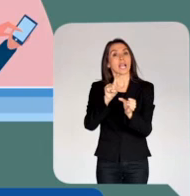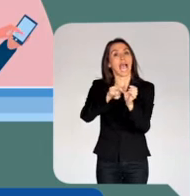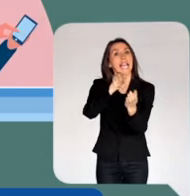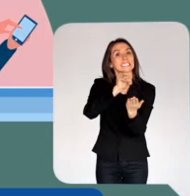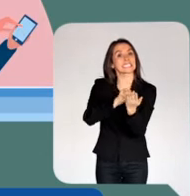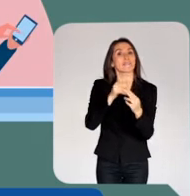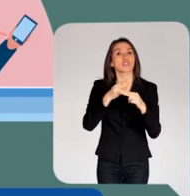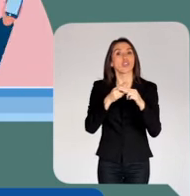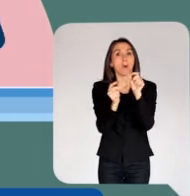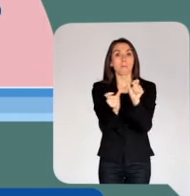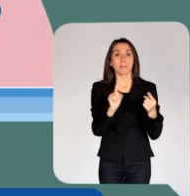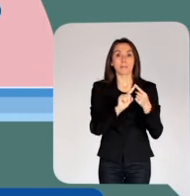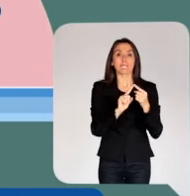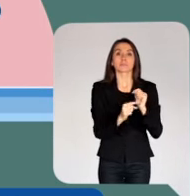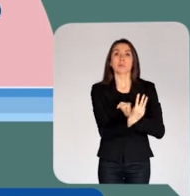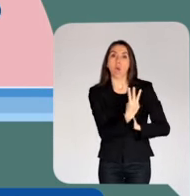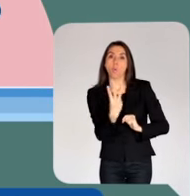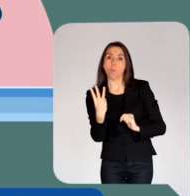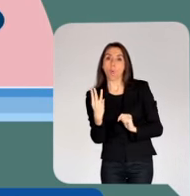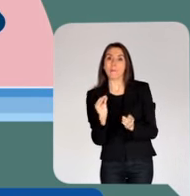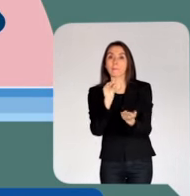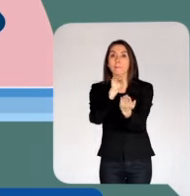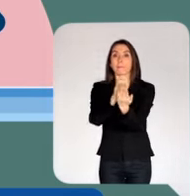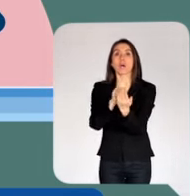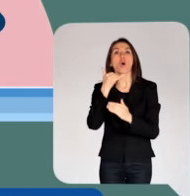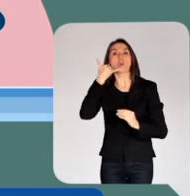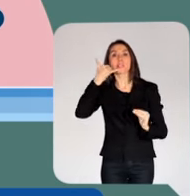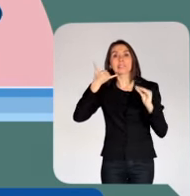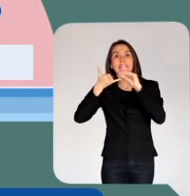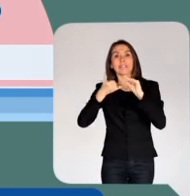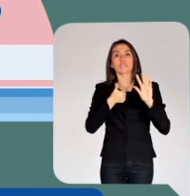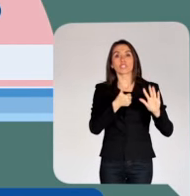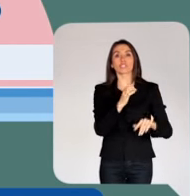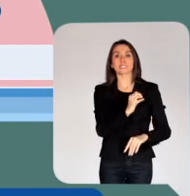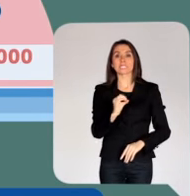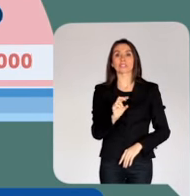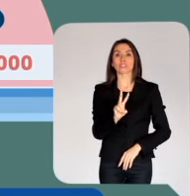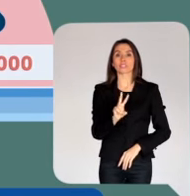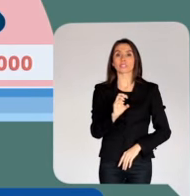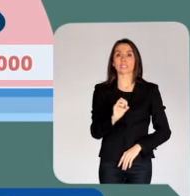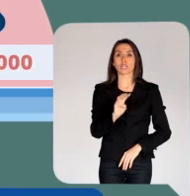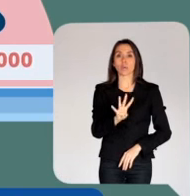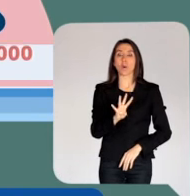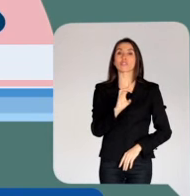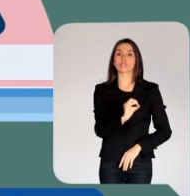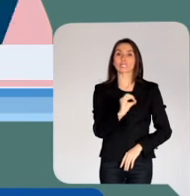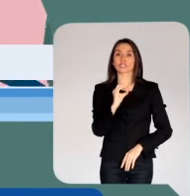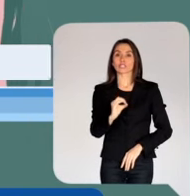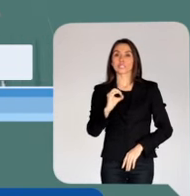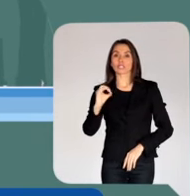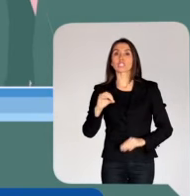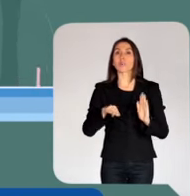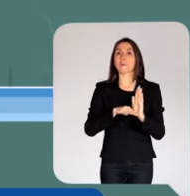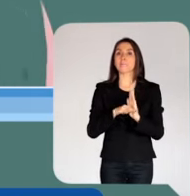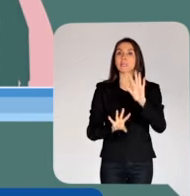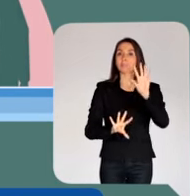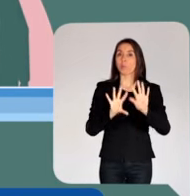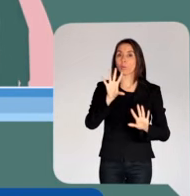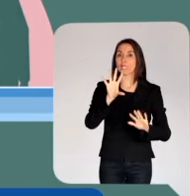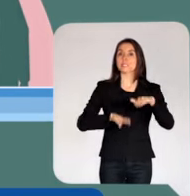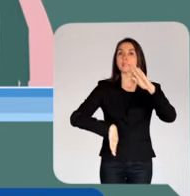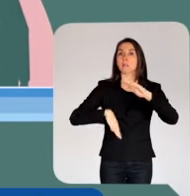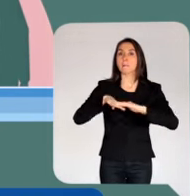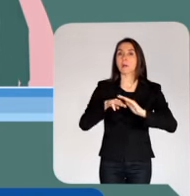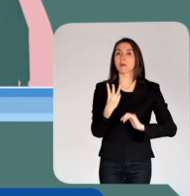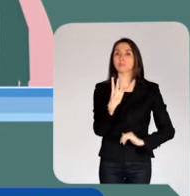encuentro local y a sus participantes en la página web o en el número telefónico 600-204-0000, identificando un mínimo